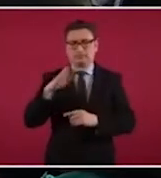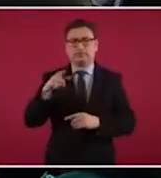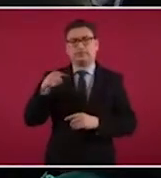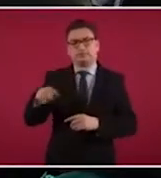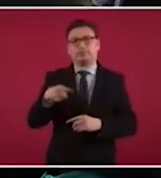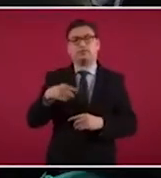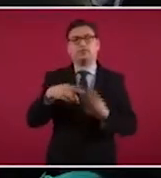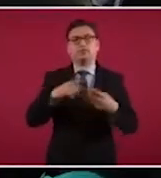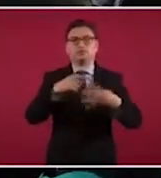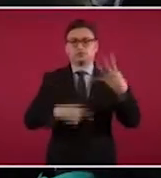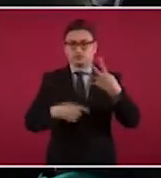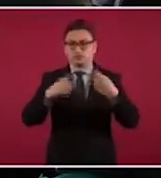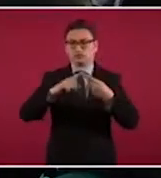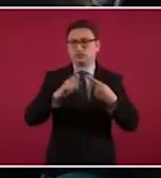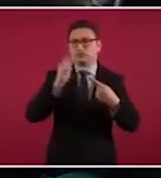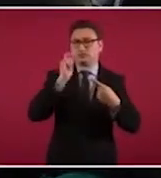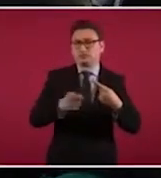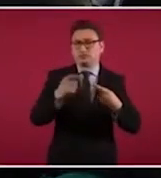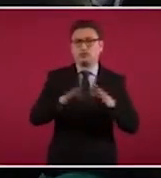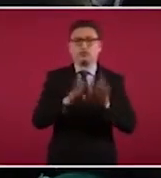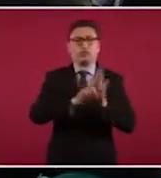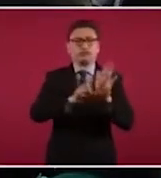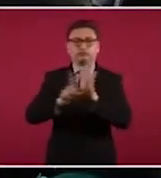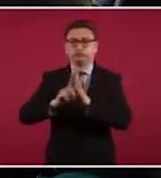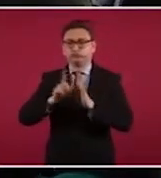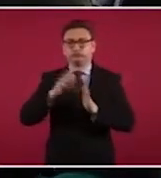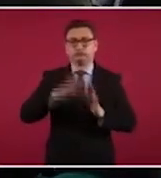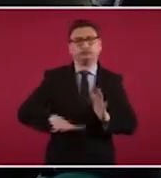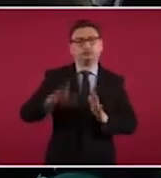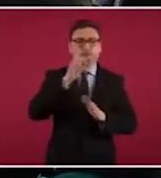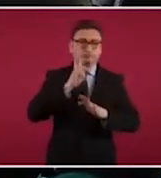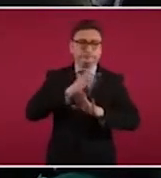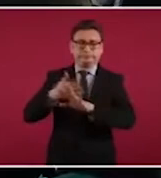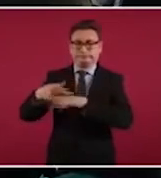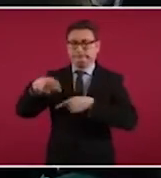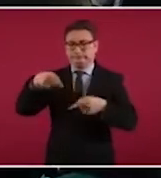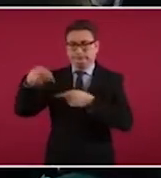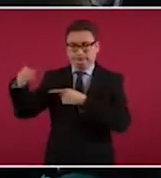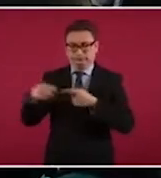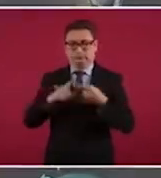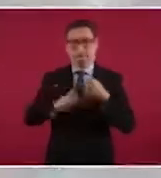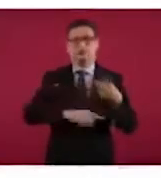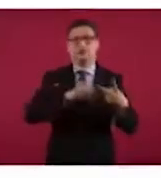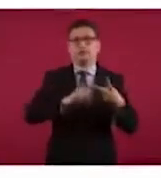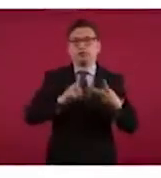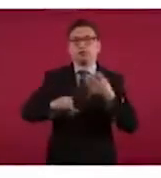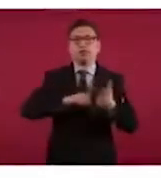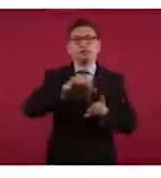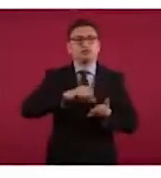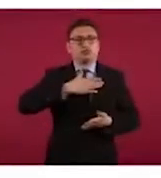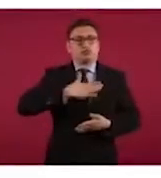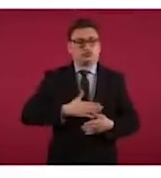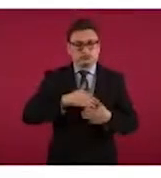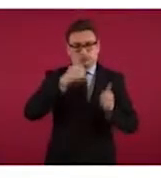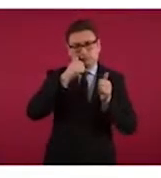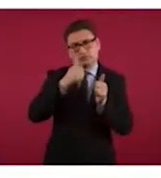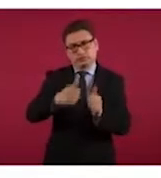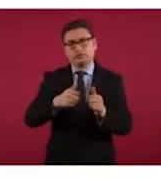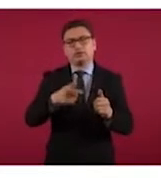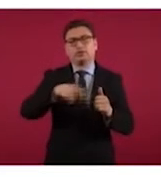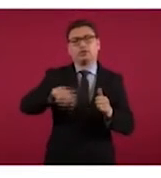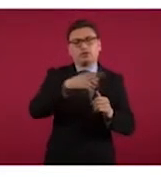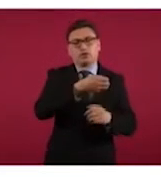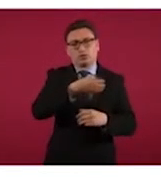declarar y dar seguimiento a las alertas de violencia de género contra las mujeres, atender los centros de justicia para que tengan los